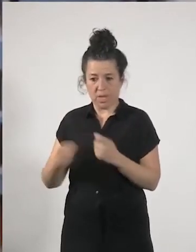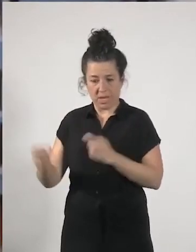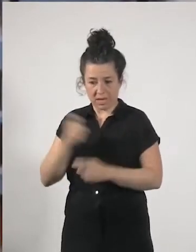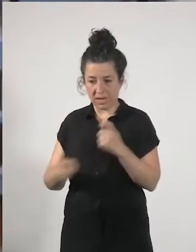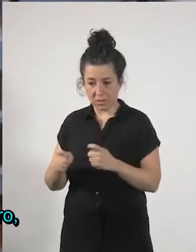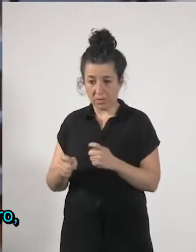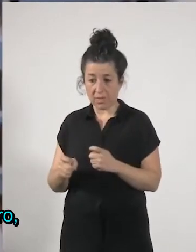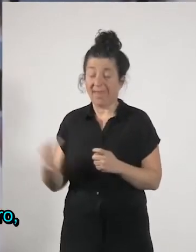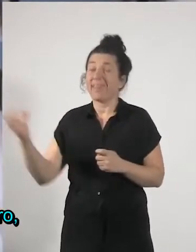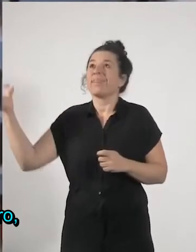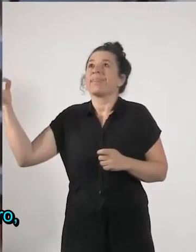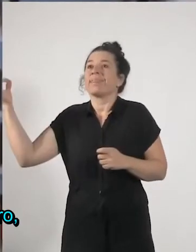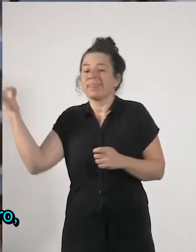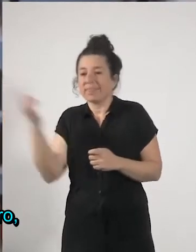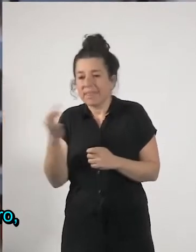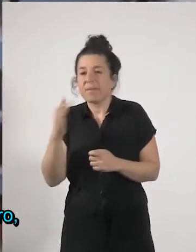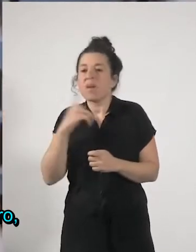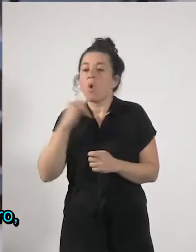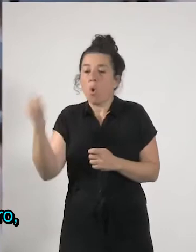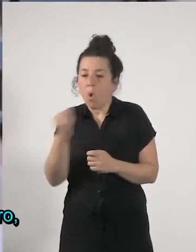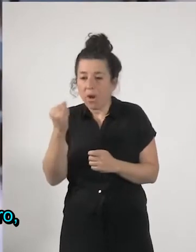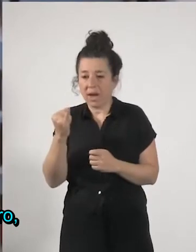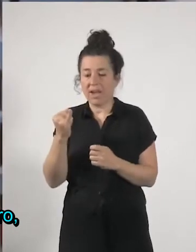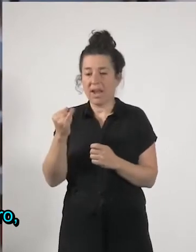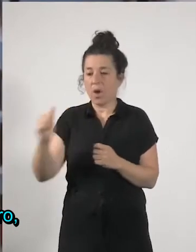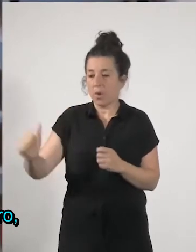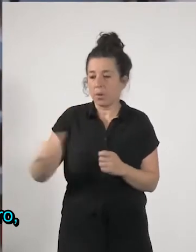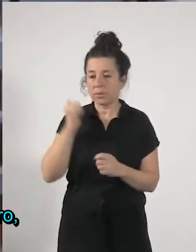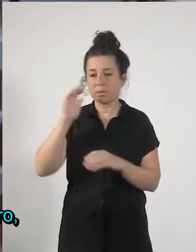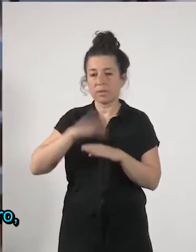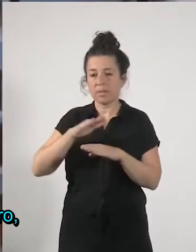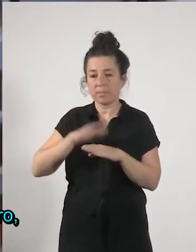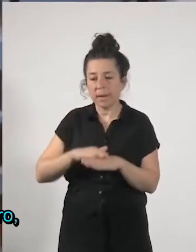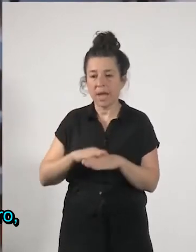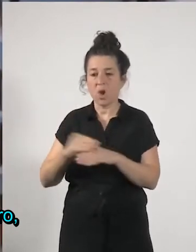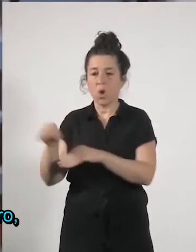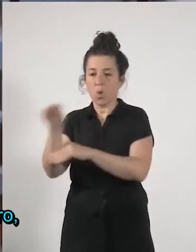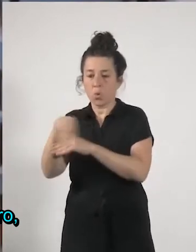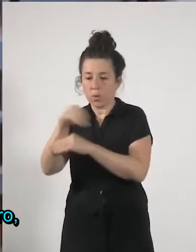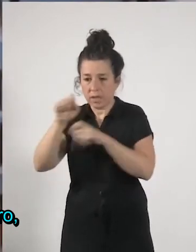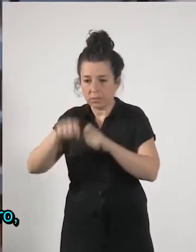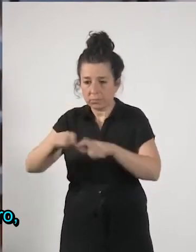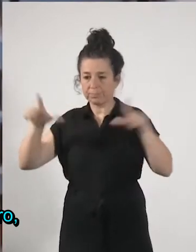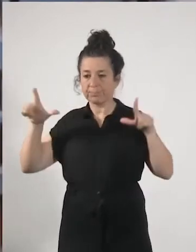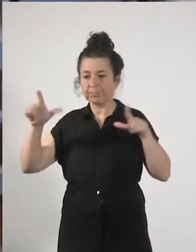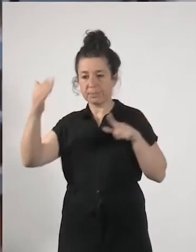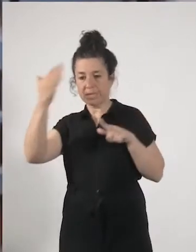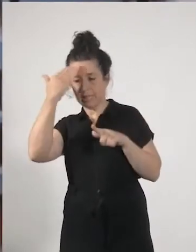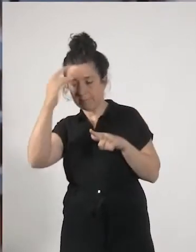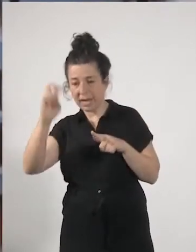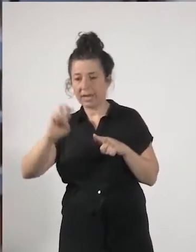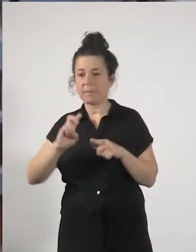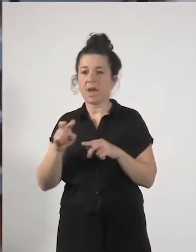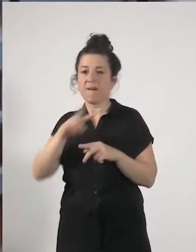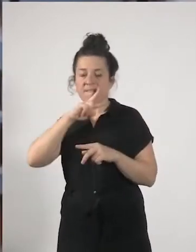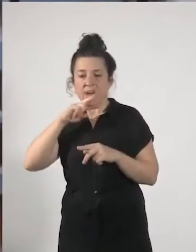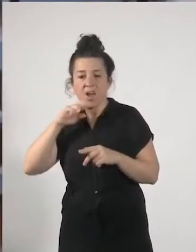para cambiar para poner los cuidados en el centro para revalorizarlos etcétera pero